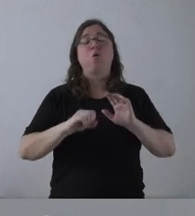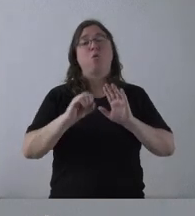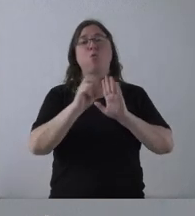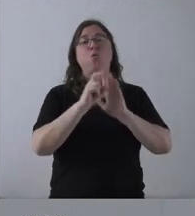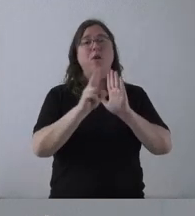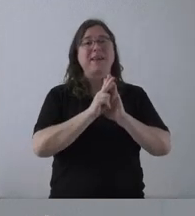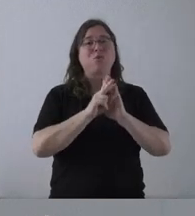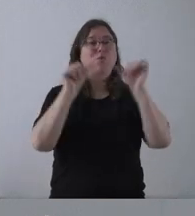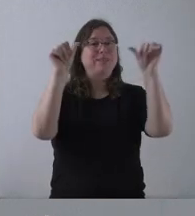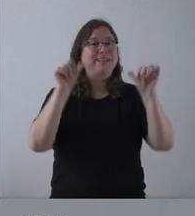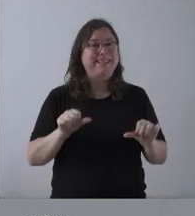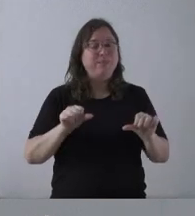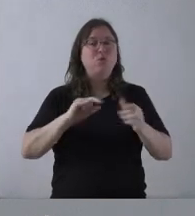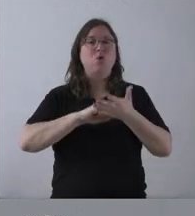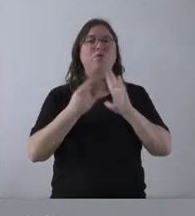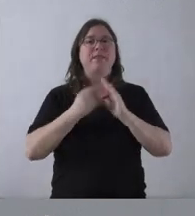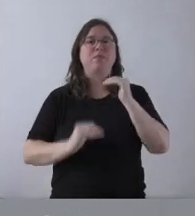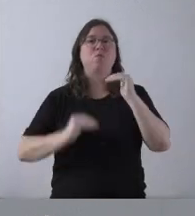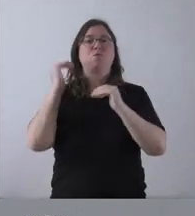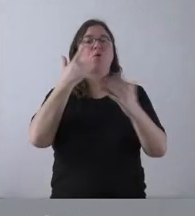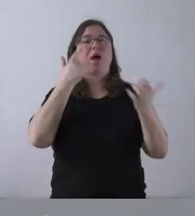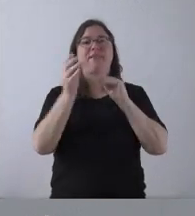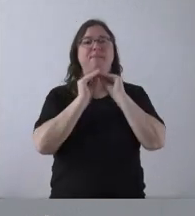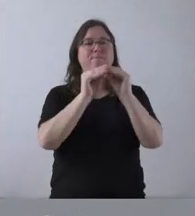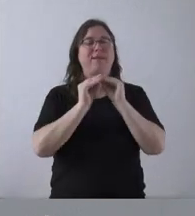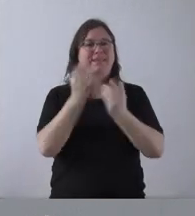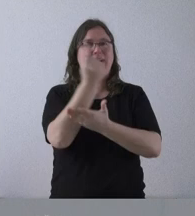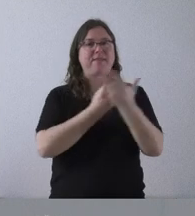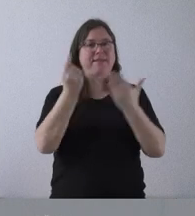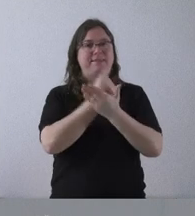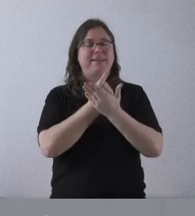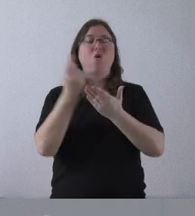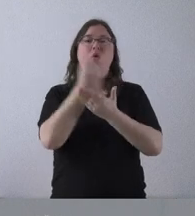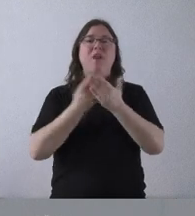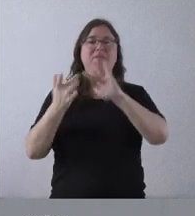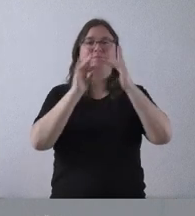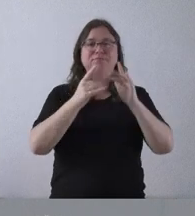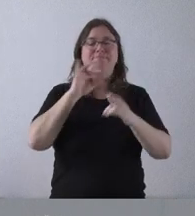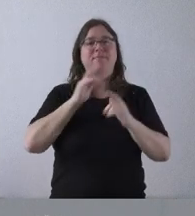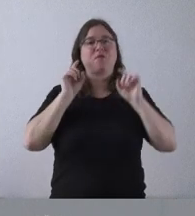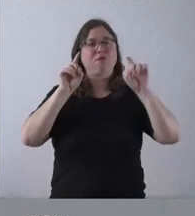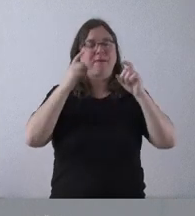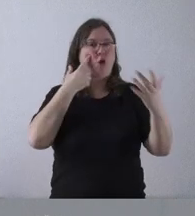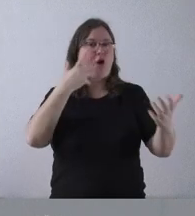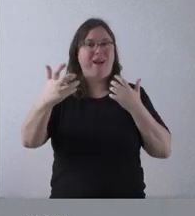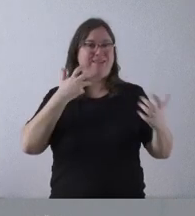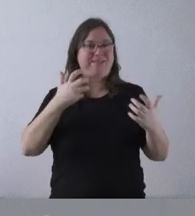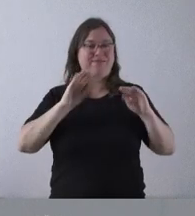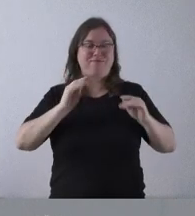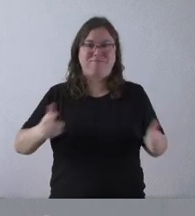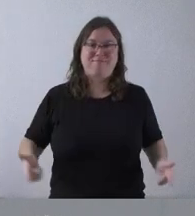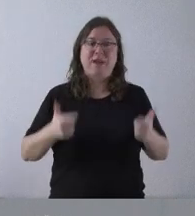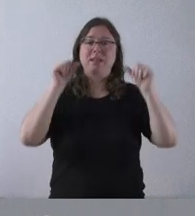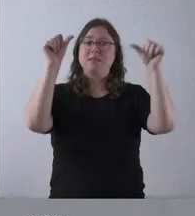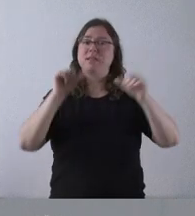título de técnico superior de artes plásticas y diseño en gráfica interactiva, fomentando todo lo que es la formación en artes. Este título